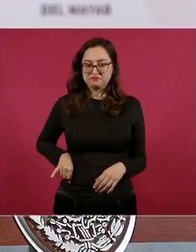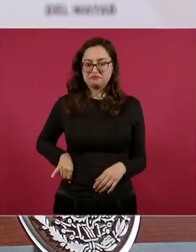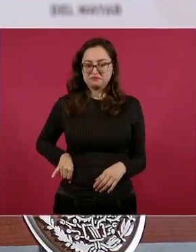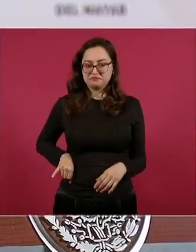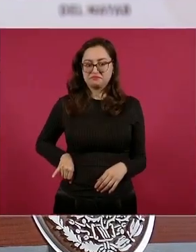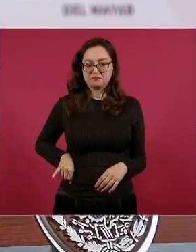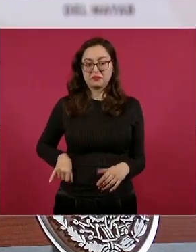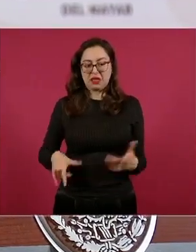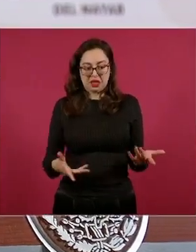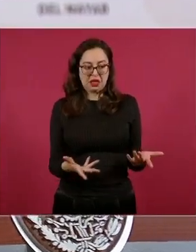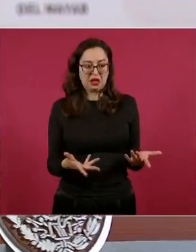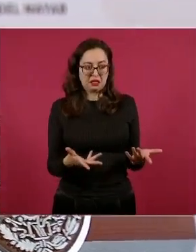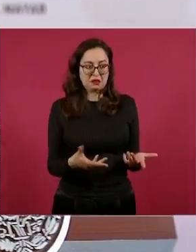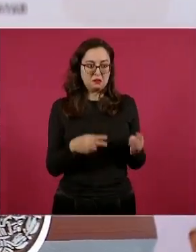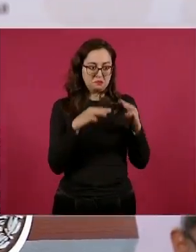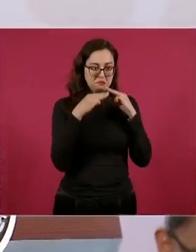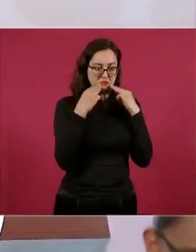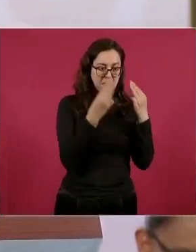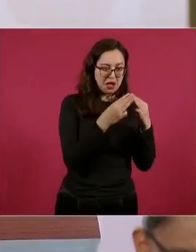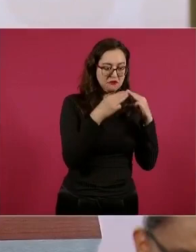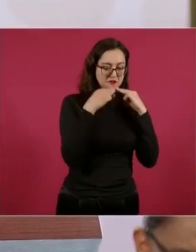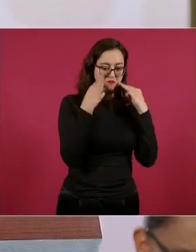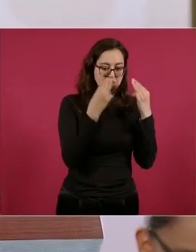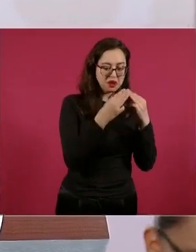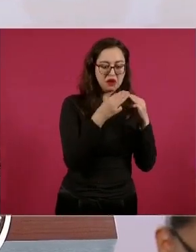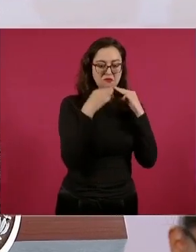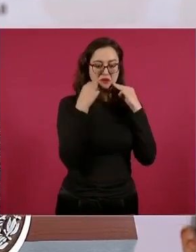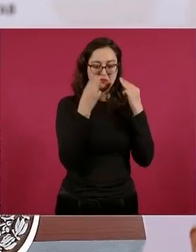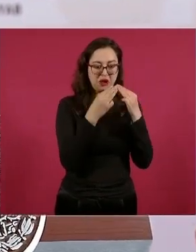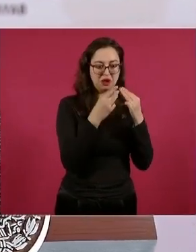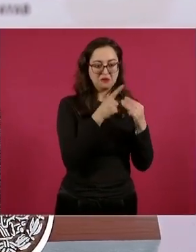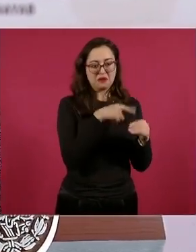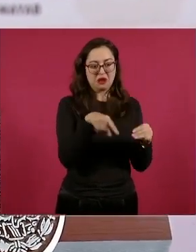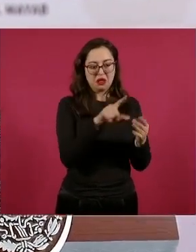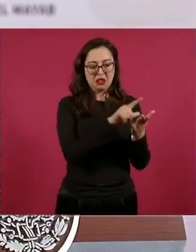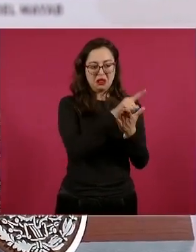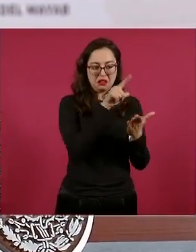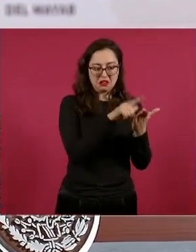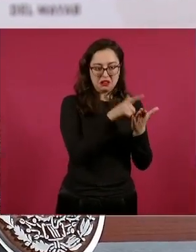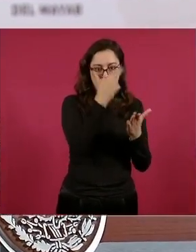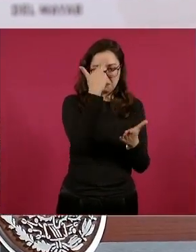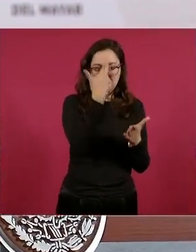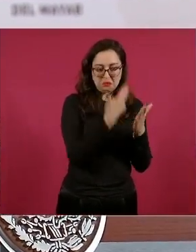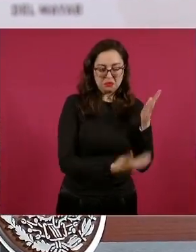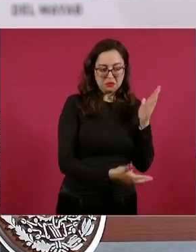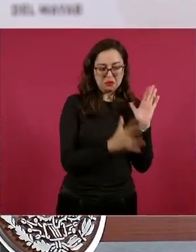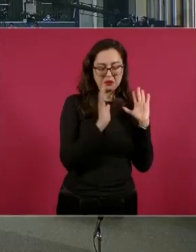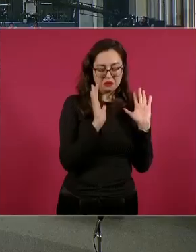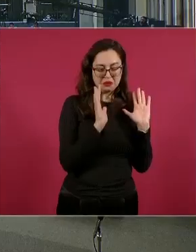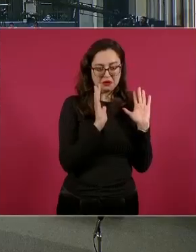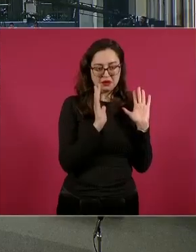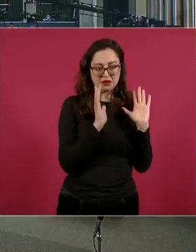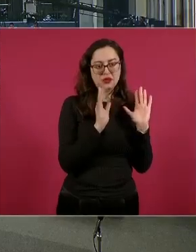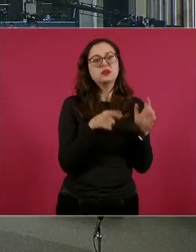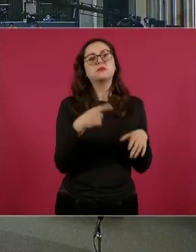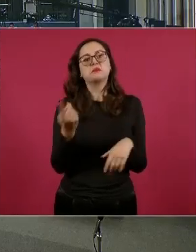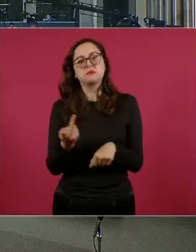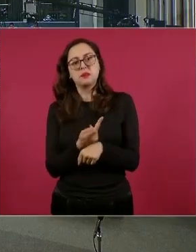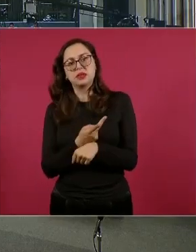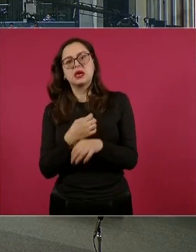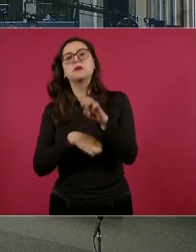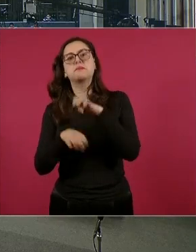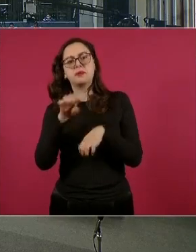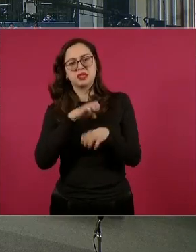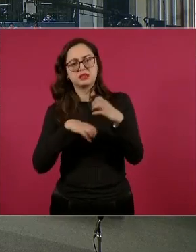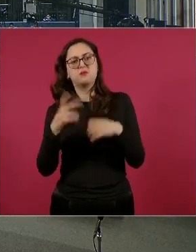vamos a estar hablando nada más de la delincuencia organizada y la de cuello blanco.